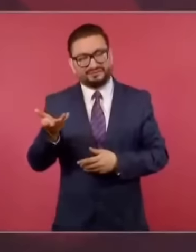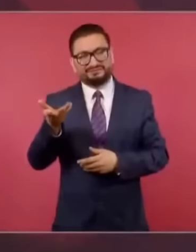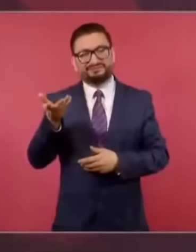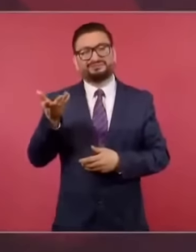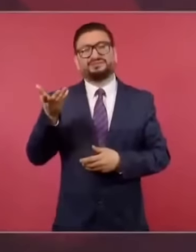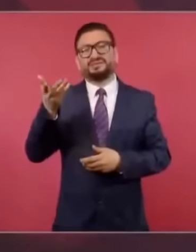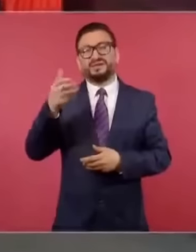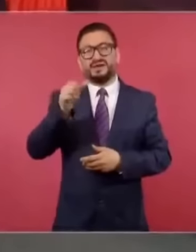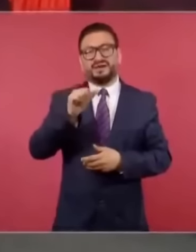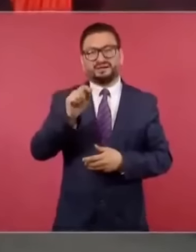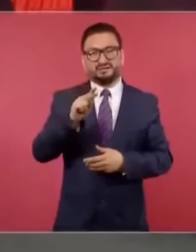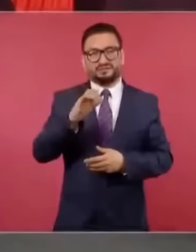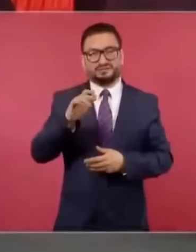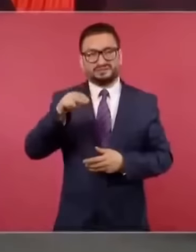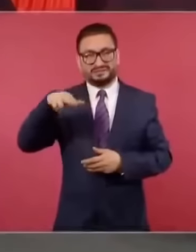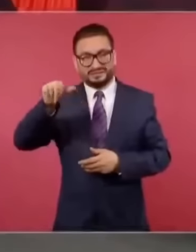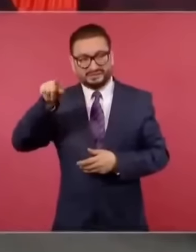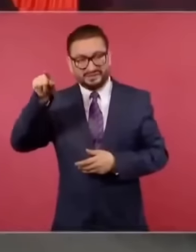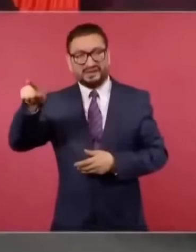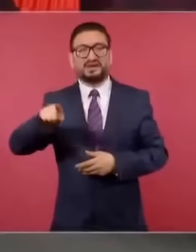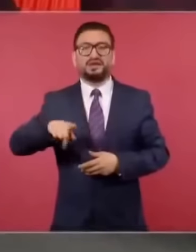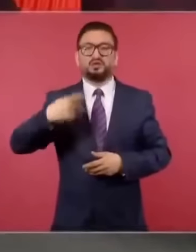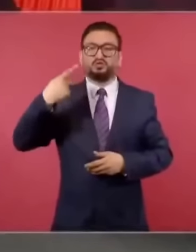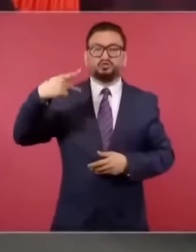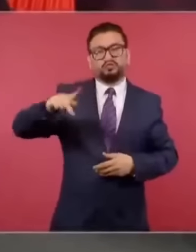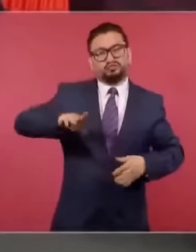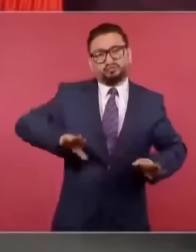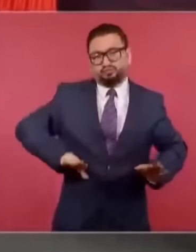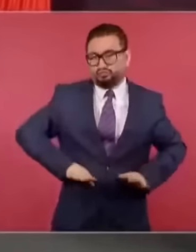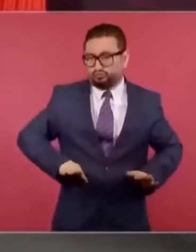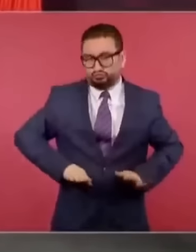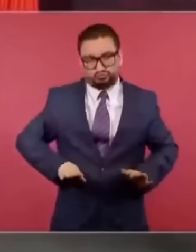Azucena tiene sus características